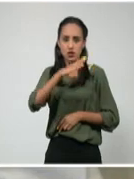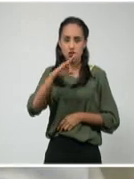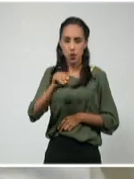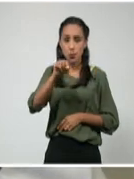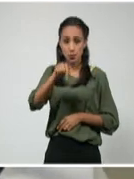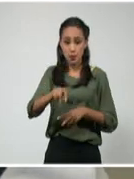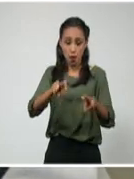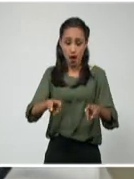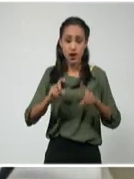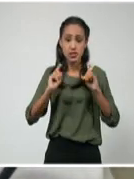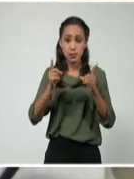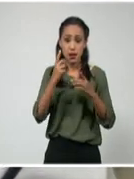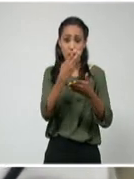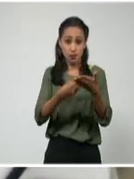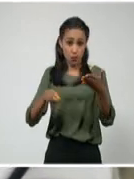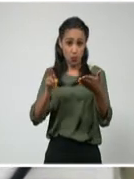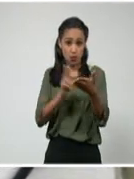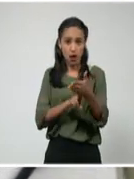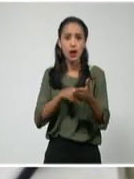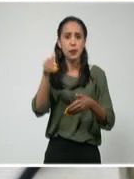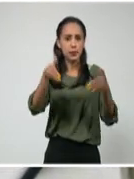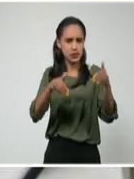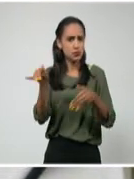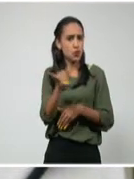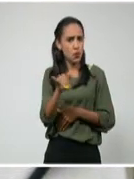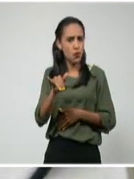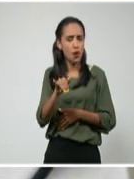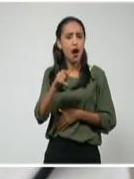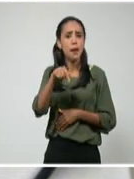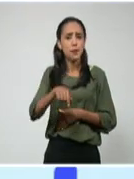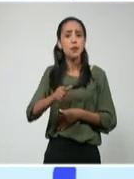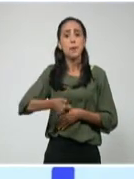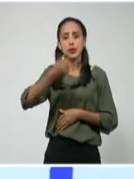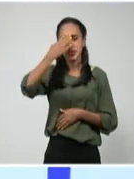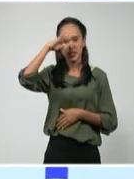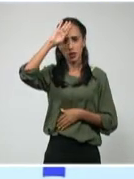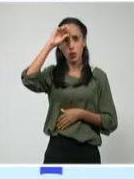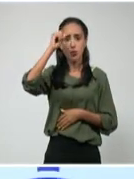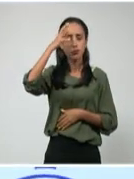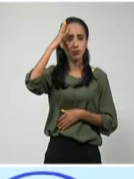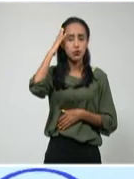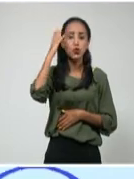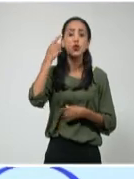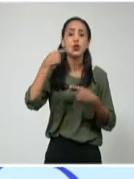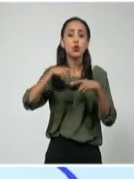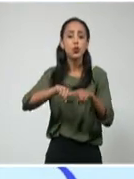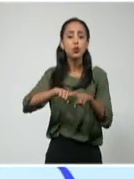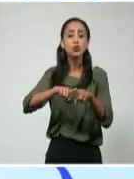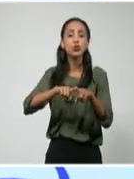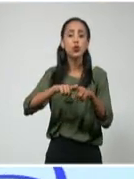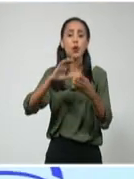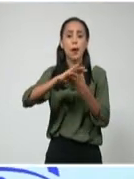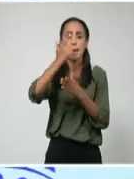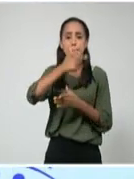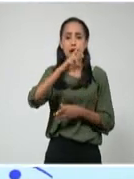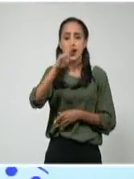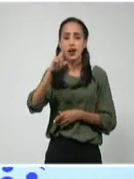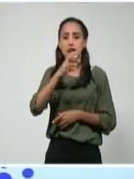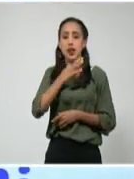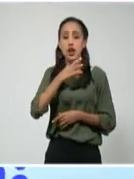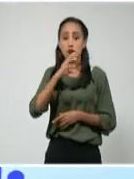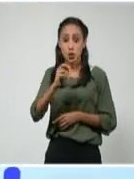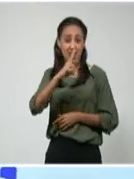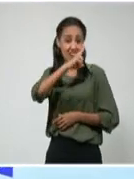Popular, y contó con la presencia de Miguel Díaz Canel Bermúdez, presidente de la República, y Manuel Marrero Cruz, primer ministro. En la